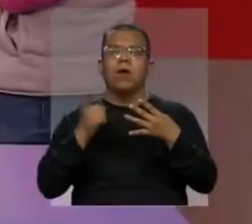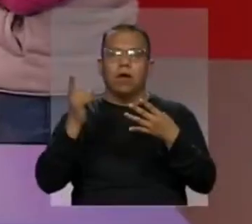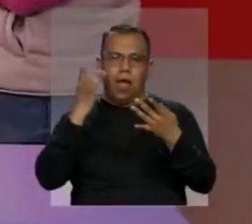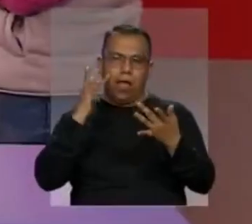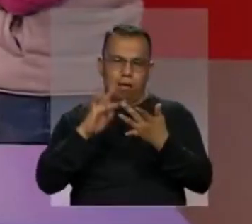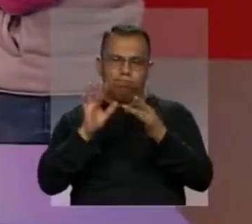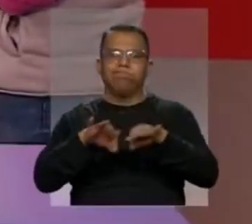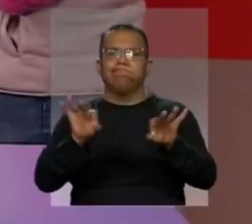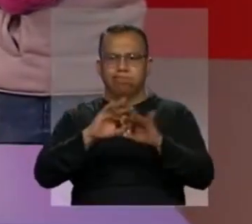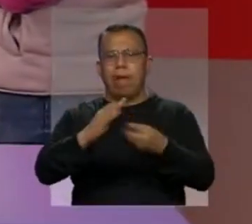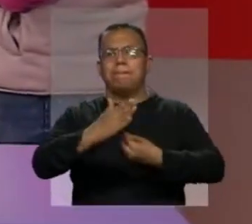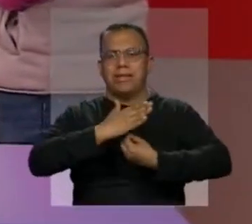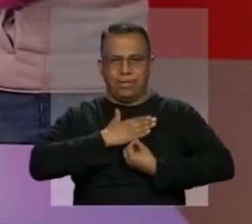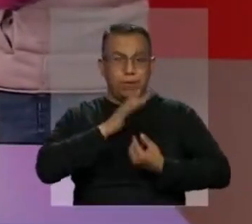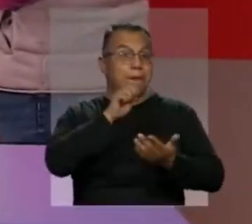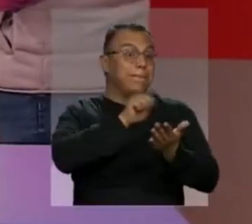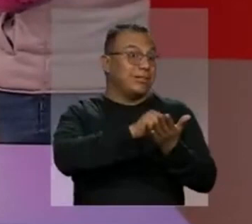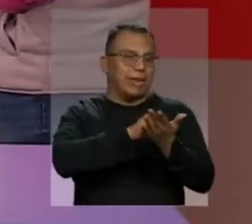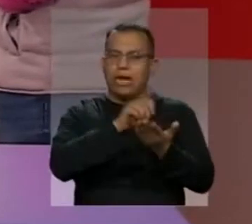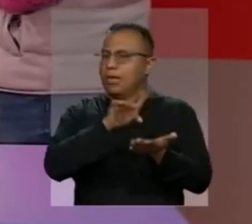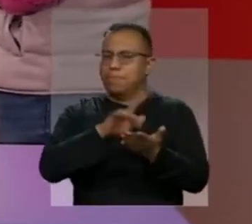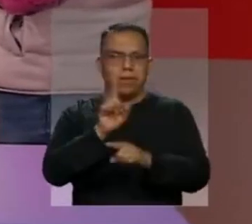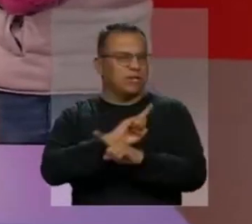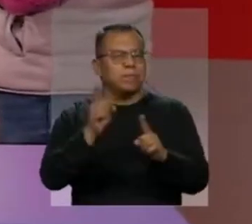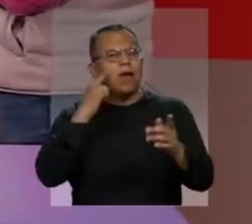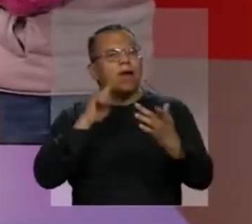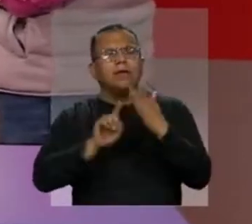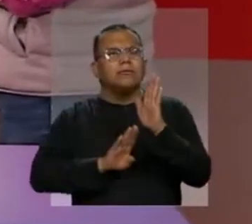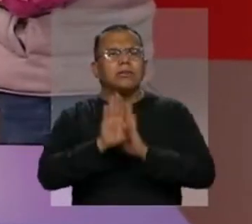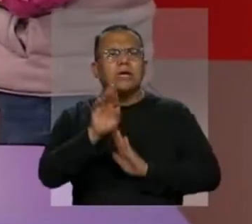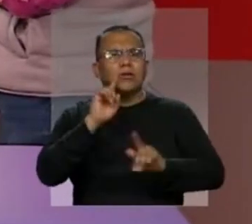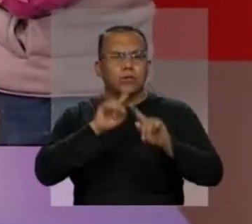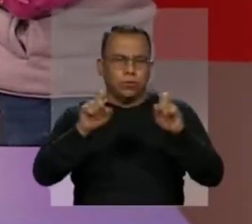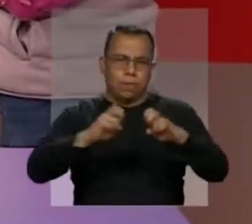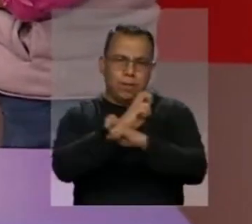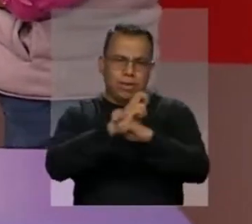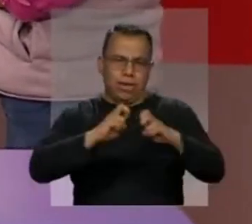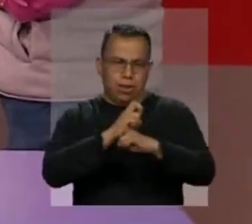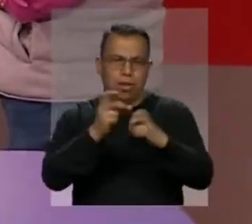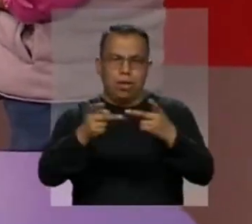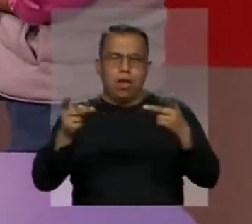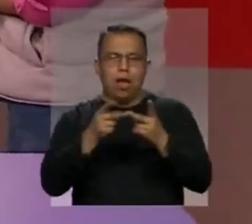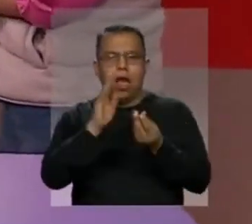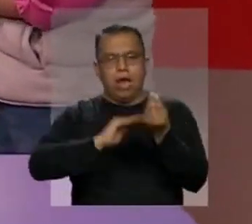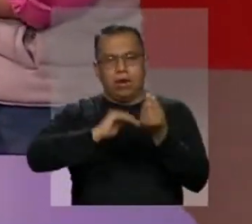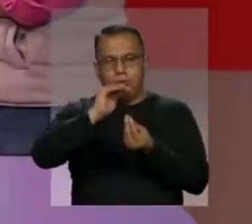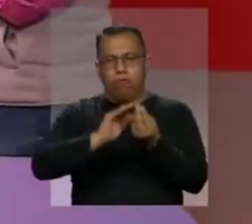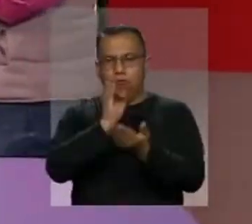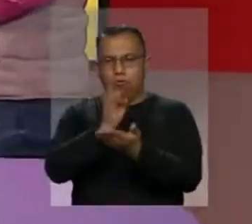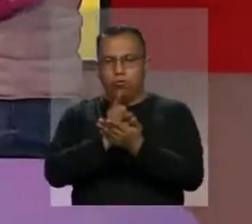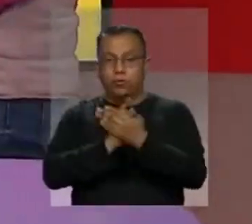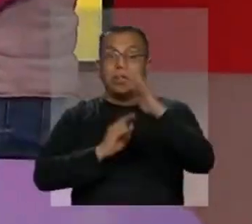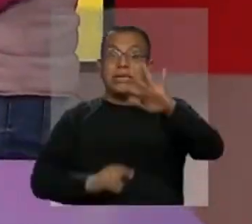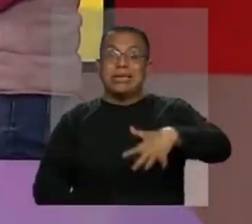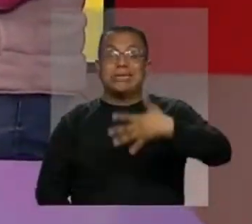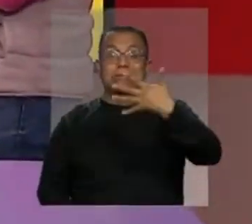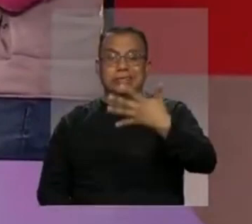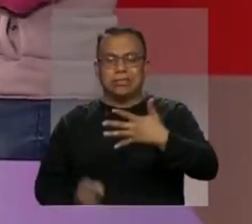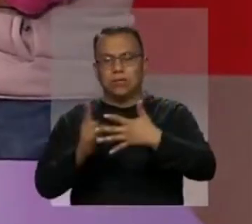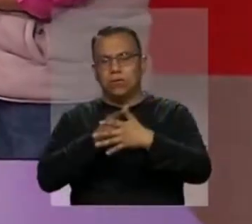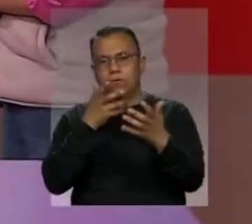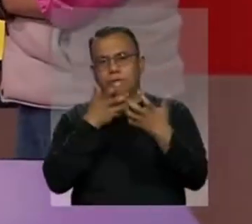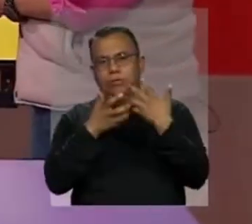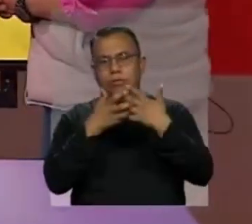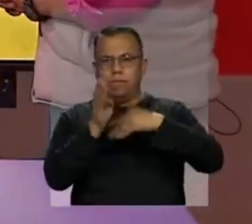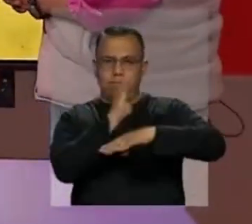salvaguardar el patrimonio material en material y el desarrollo del parque arqueológico el patrimonio cultural de un y cinco el sistema